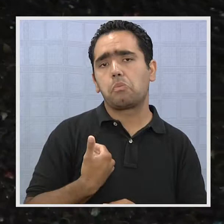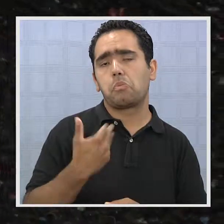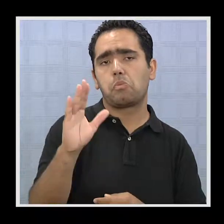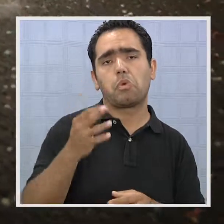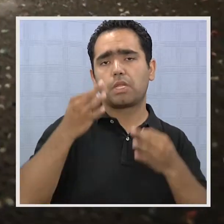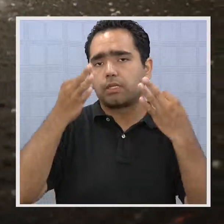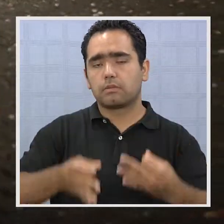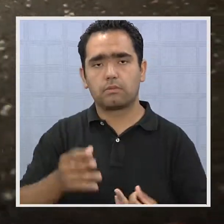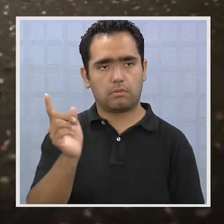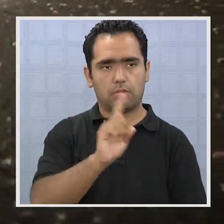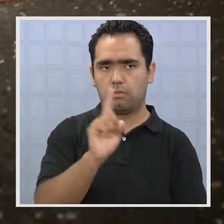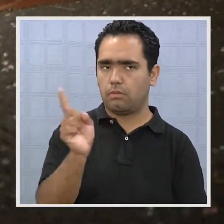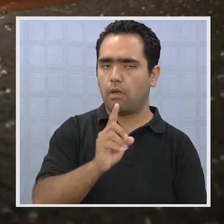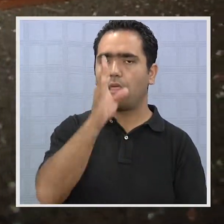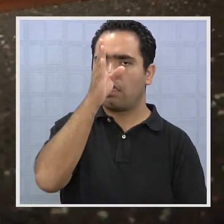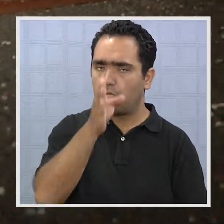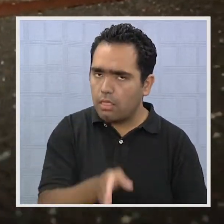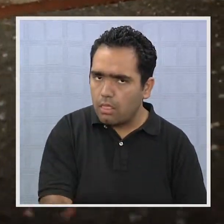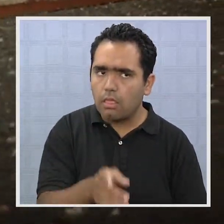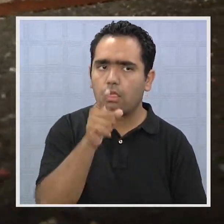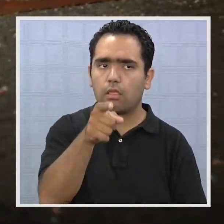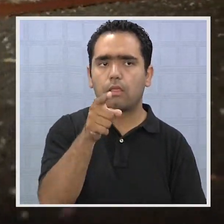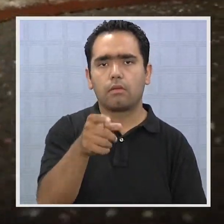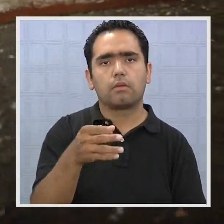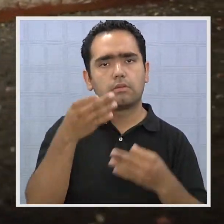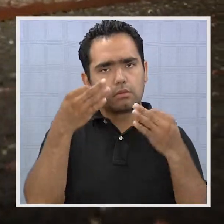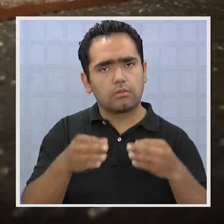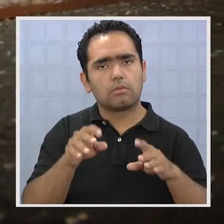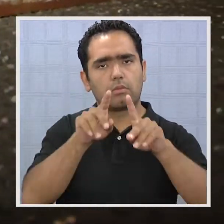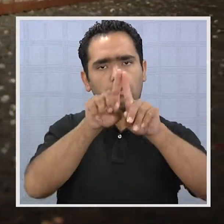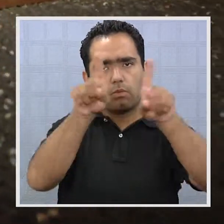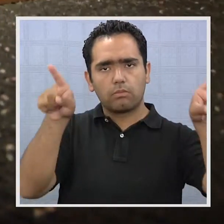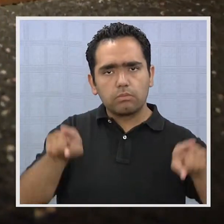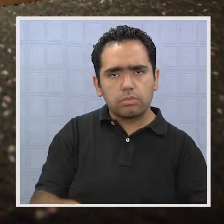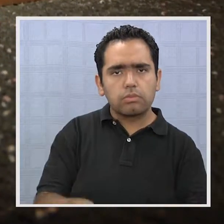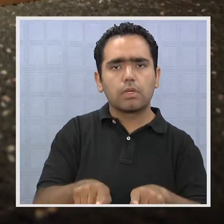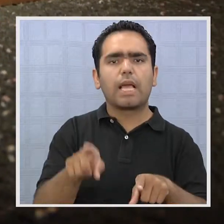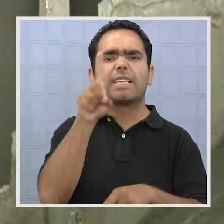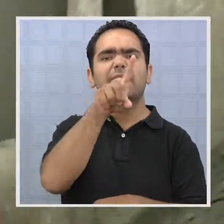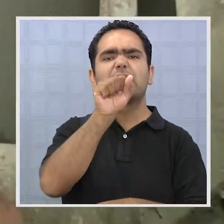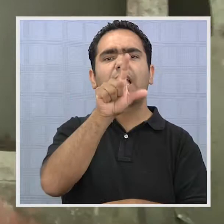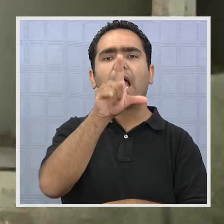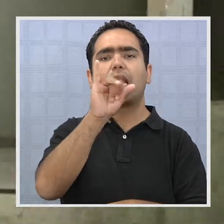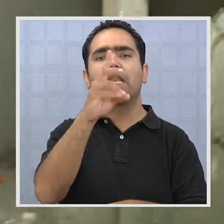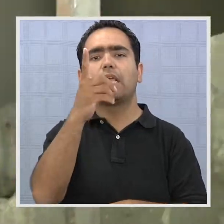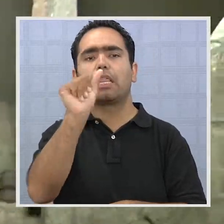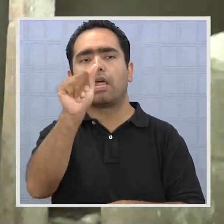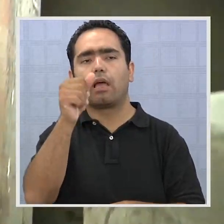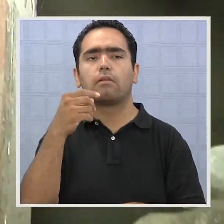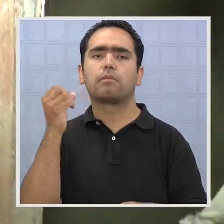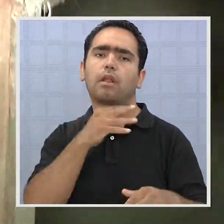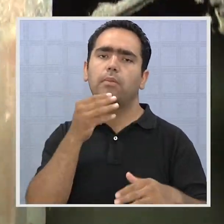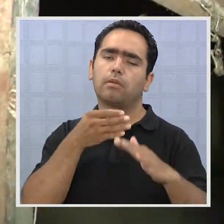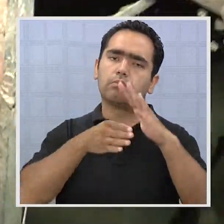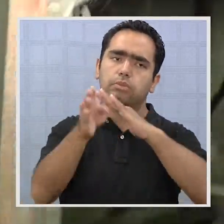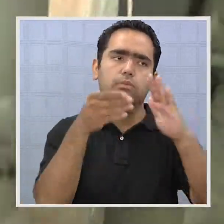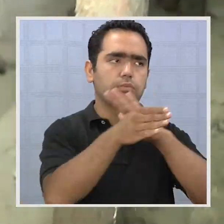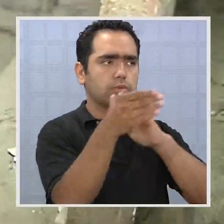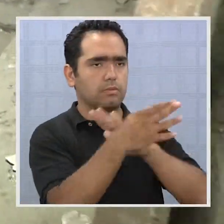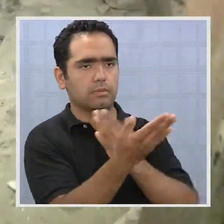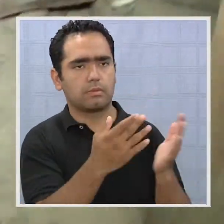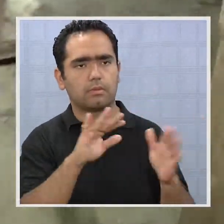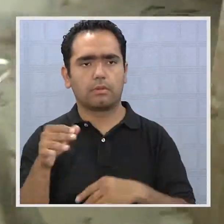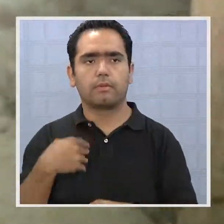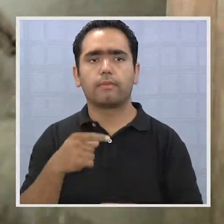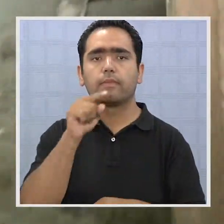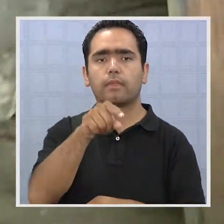lado la seguridad del público, por lo que se deben garantizar las vías de evacuación adecuadas. En esta nueva administración tuvo que